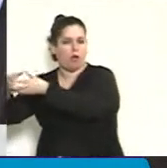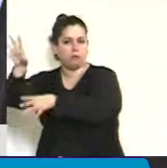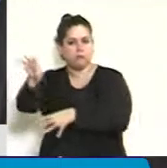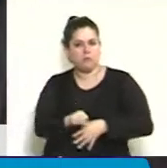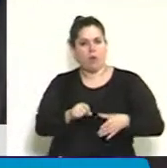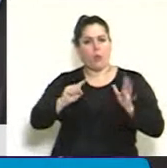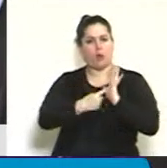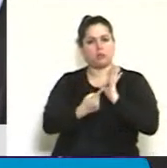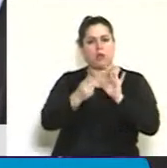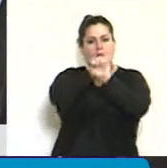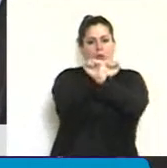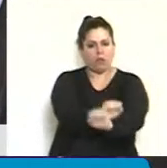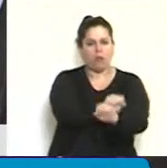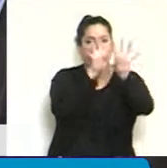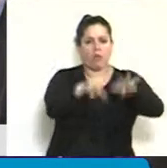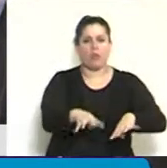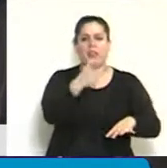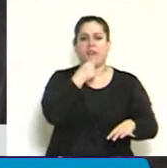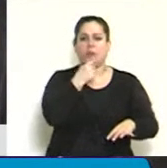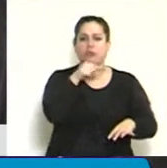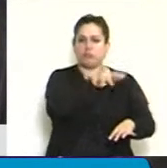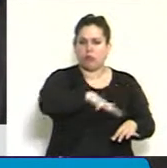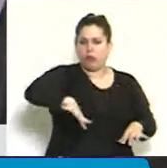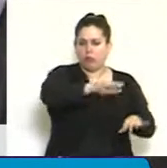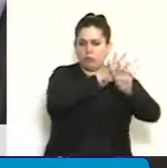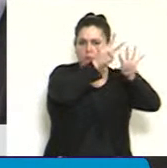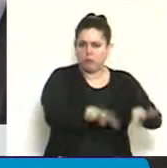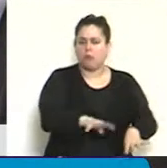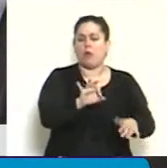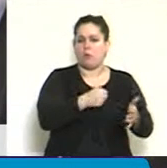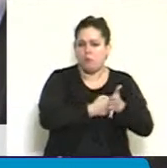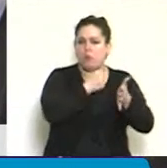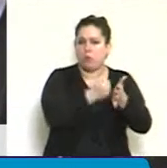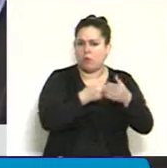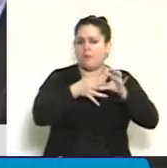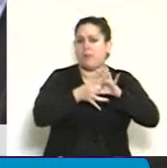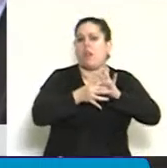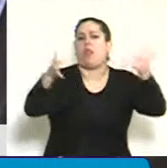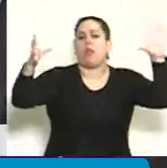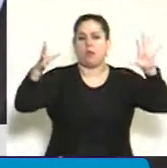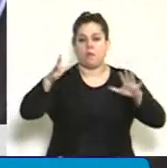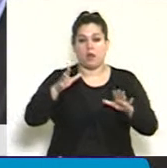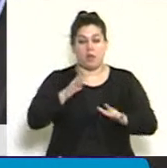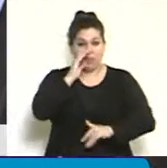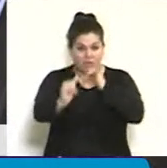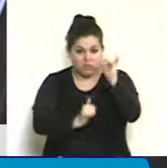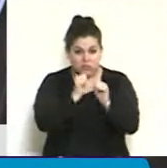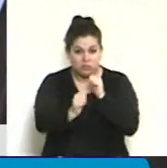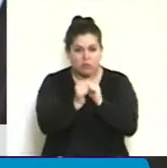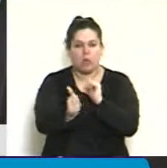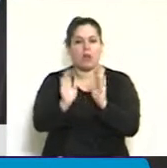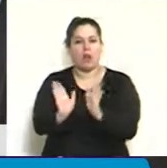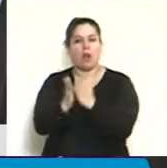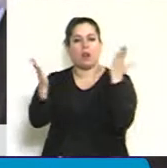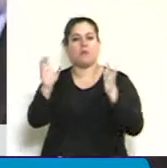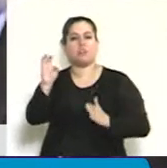Tras meses de lucha lograron su libertad. Estas historias están contadas en un notable libro, La pasión